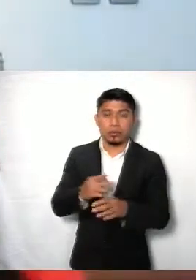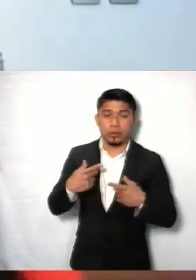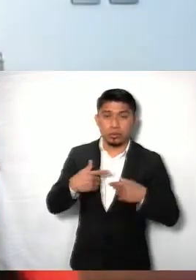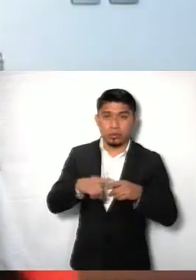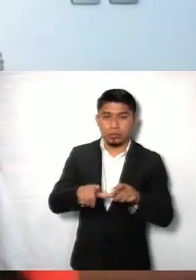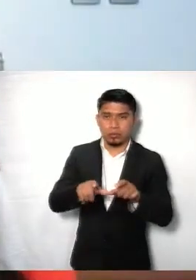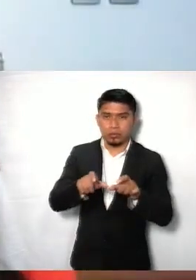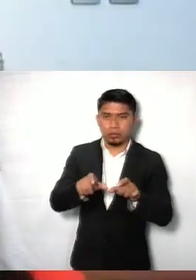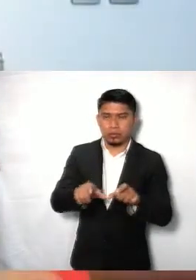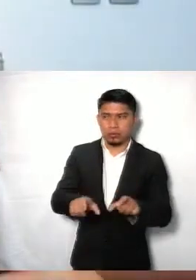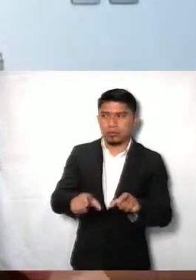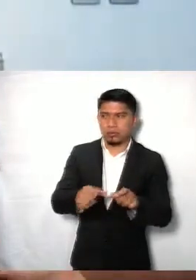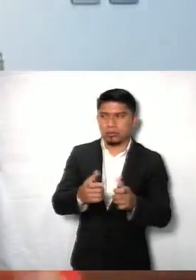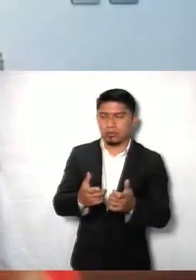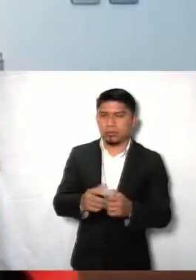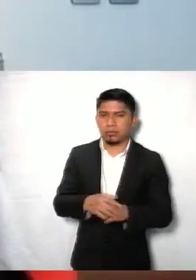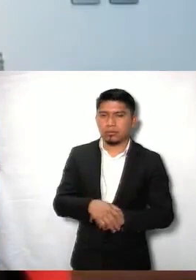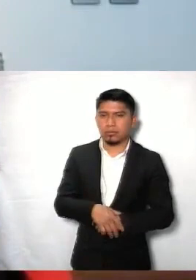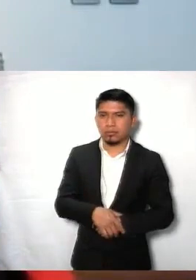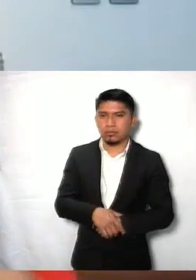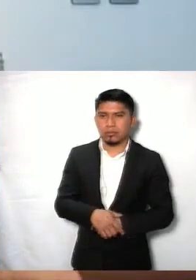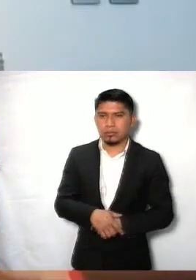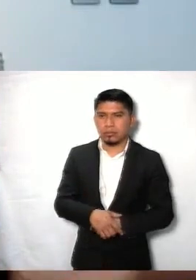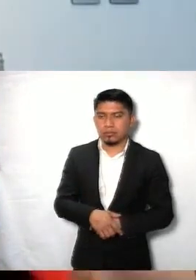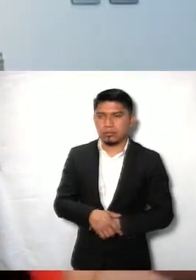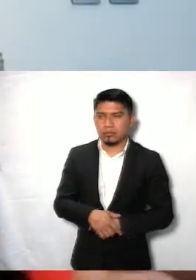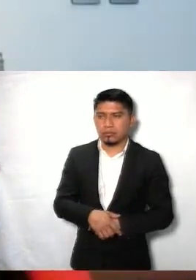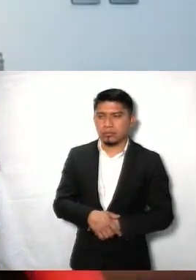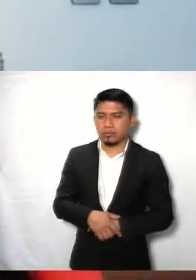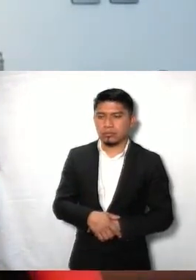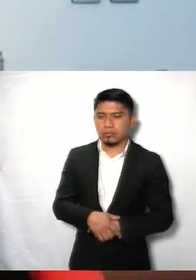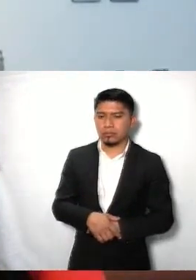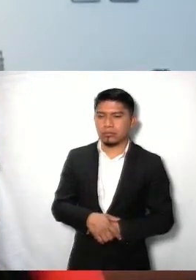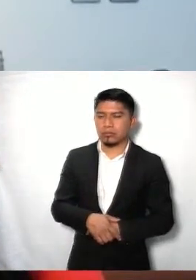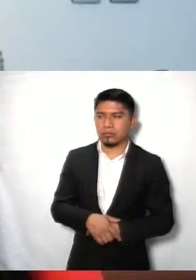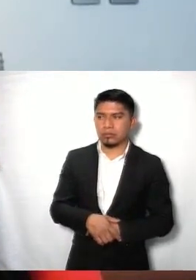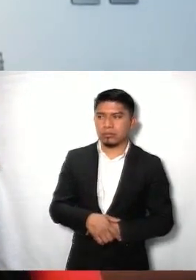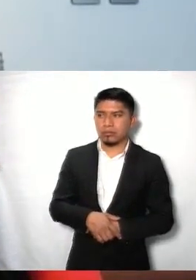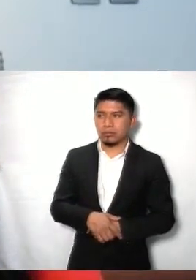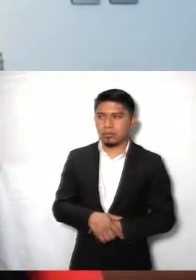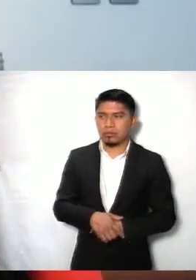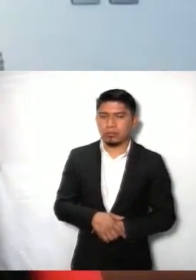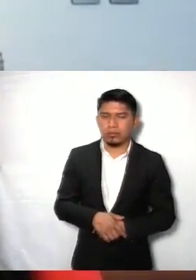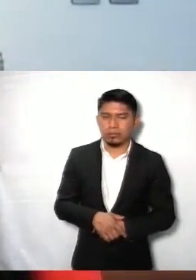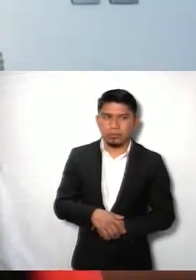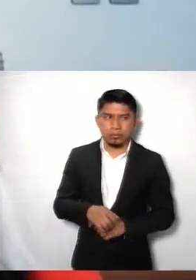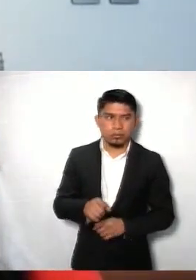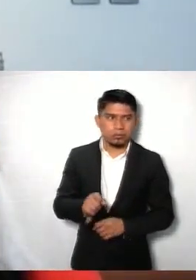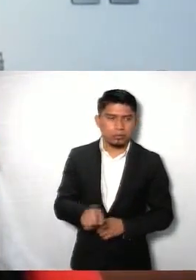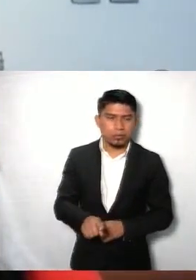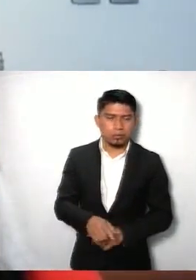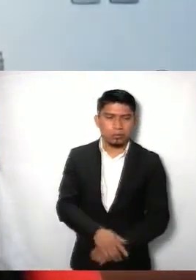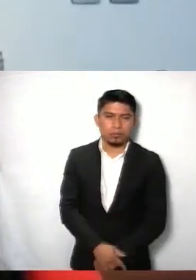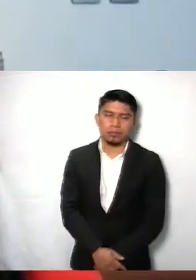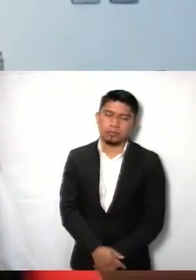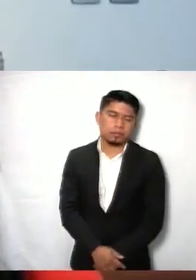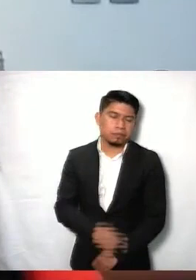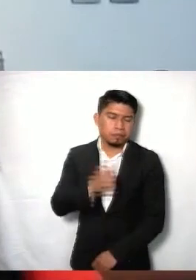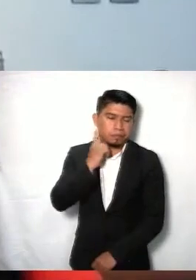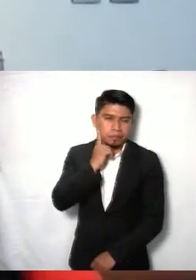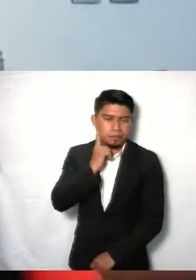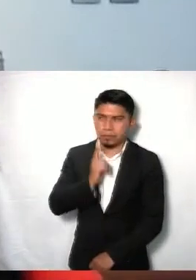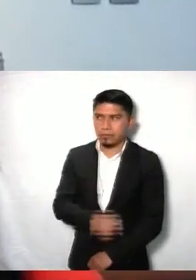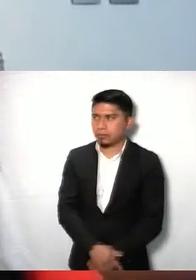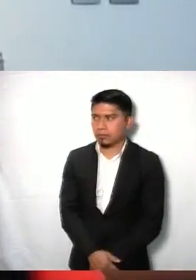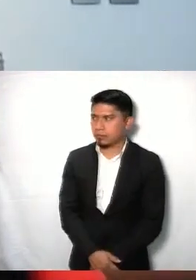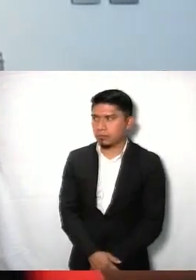esta guía, es esta guía. Estamos haciendo bien, con estos derechos acceder a todas las ciudades, con la comunidad